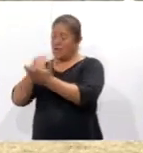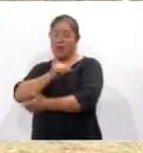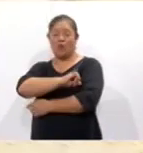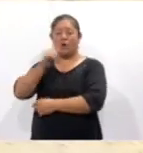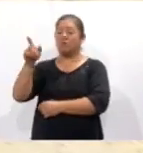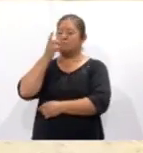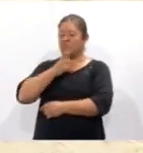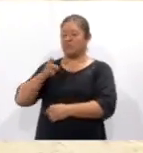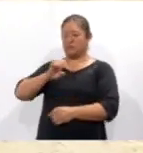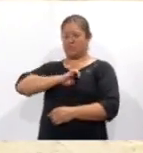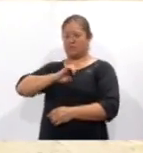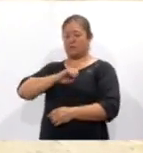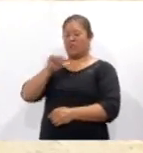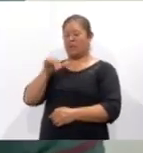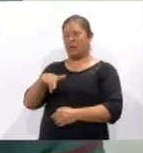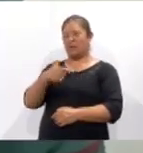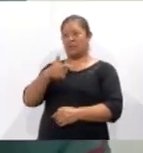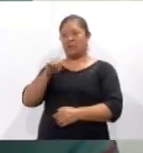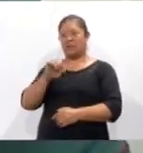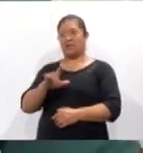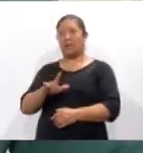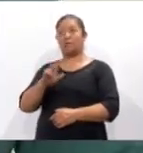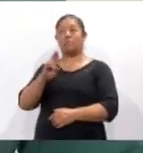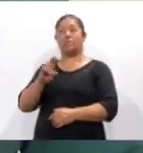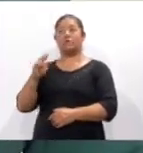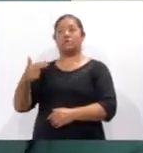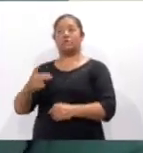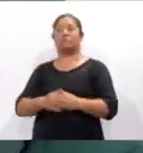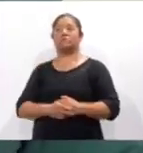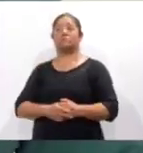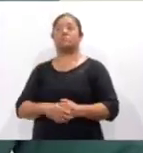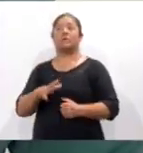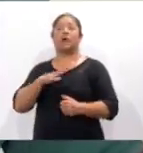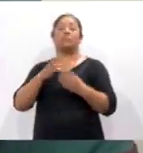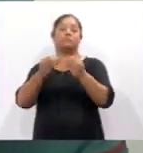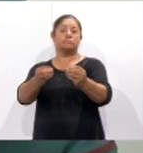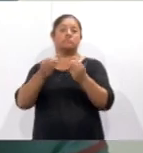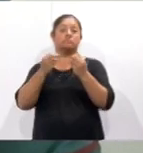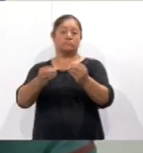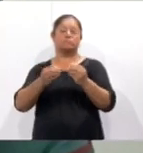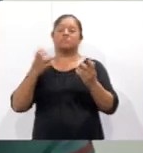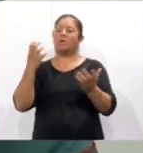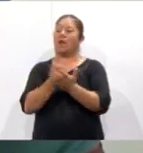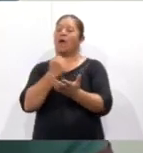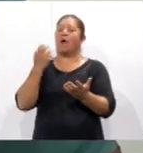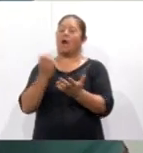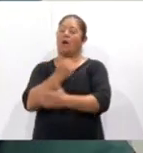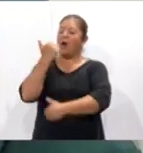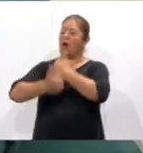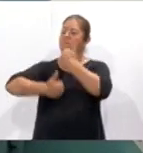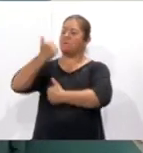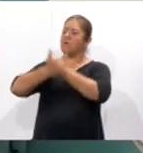expresó el manager Ángel Romero Hernández. Ujo, le hemos tenido muchos campeonatos, incluso,